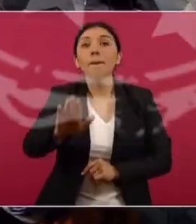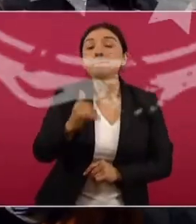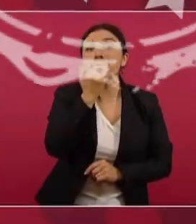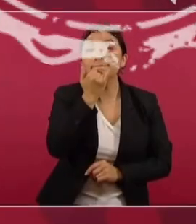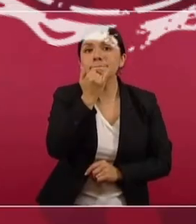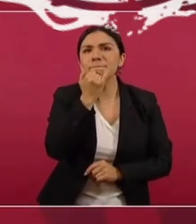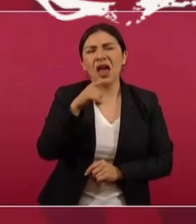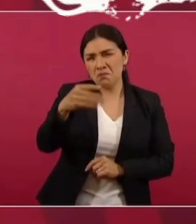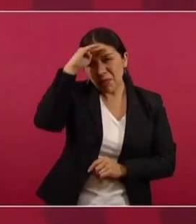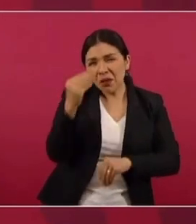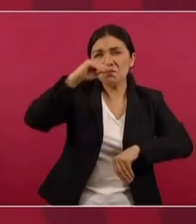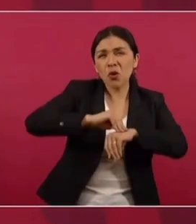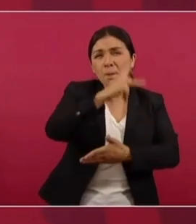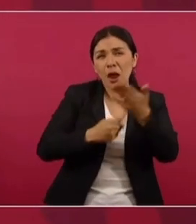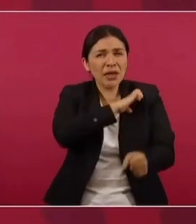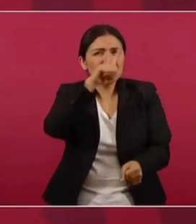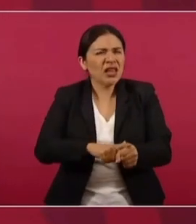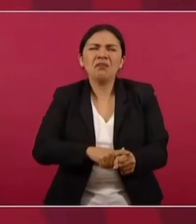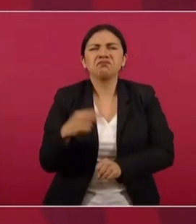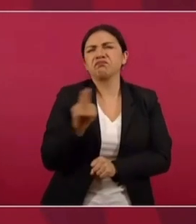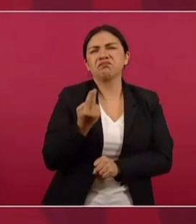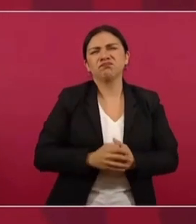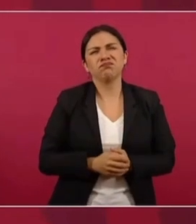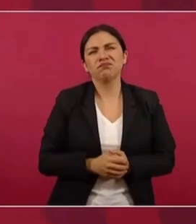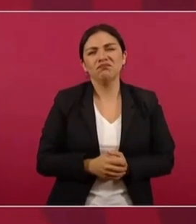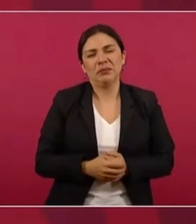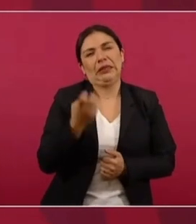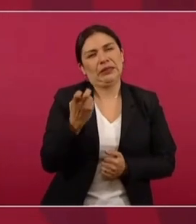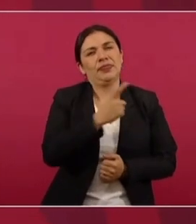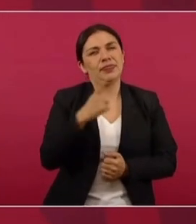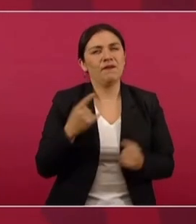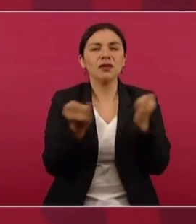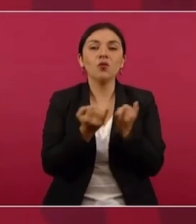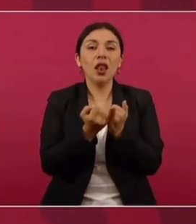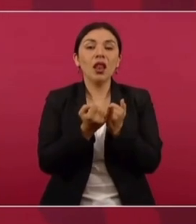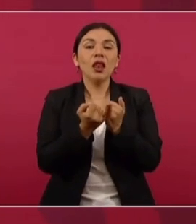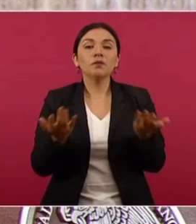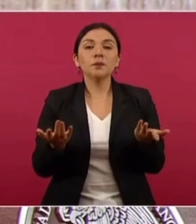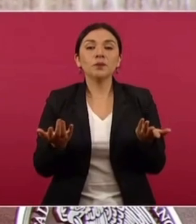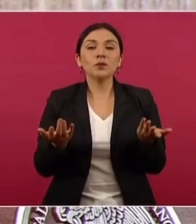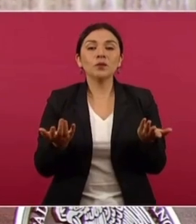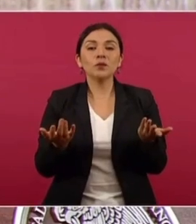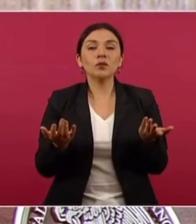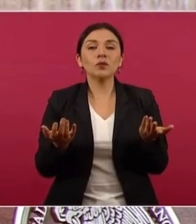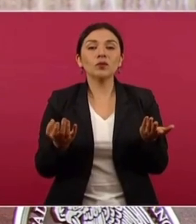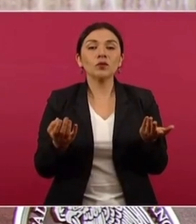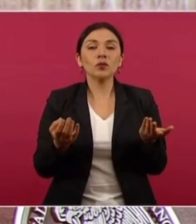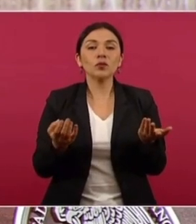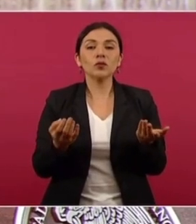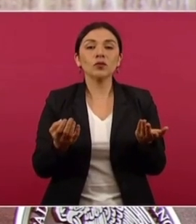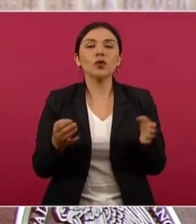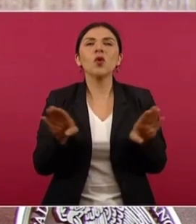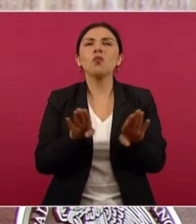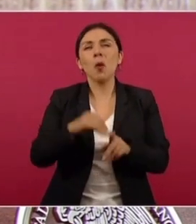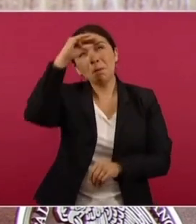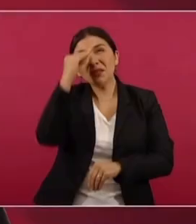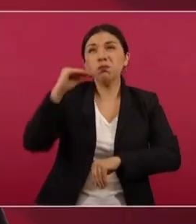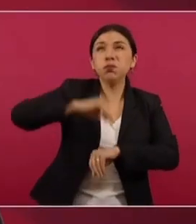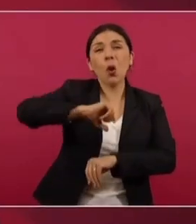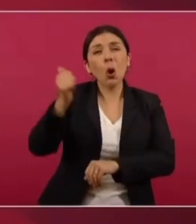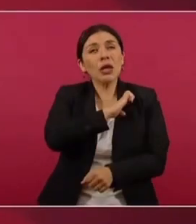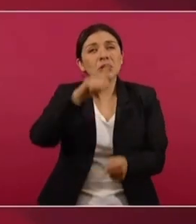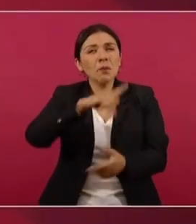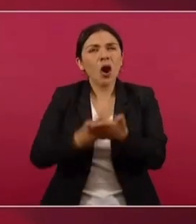No hace falta un programa especial, porque también ya eso hay que irlo haciendo a lado. Me